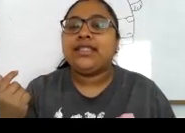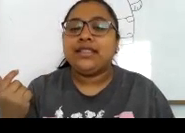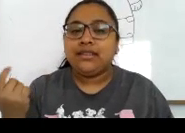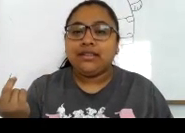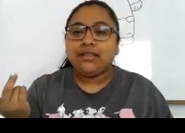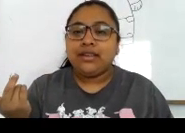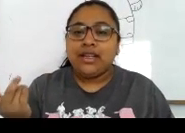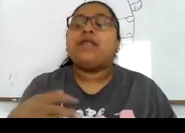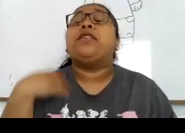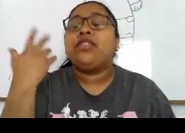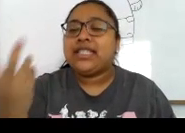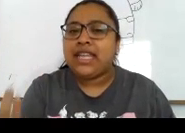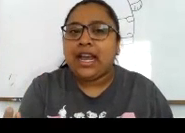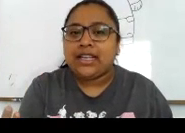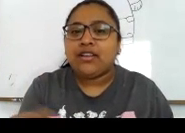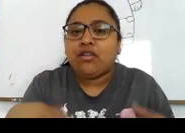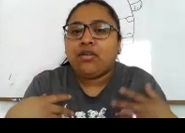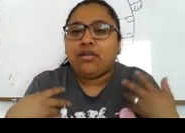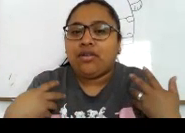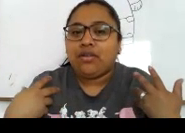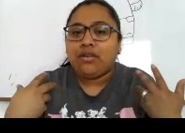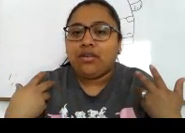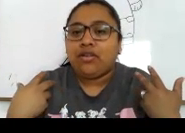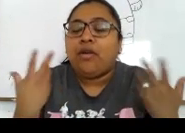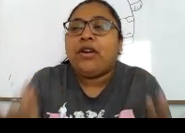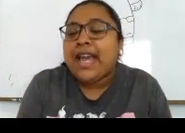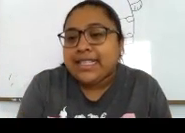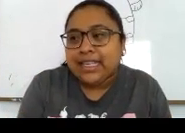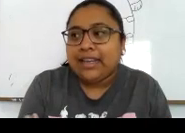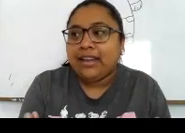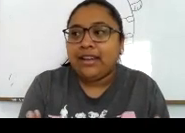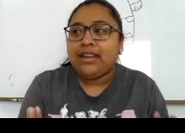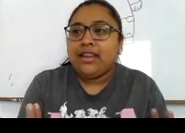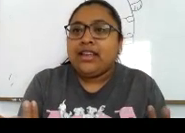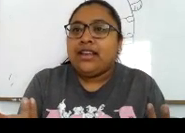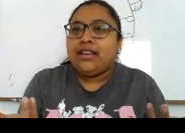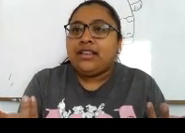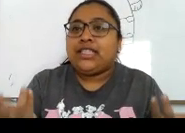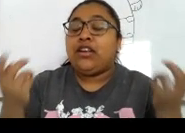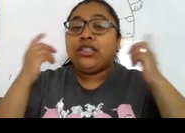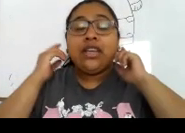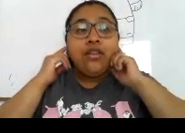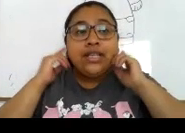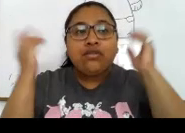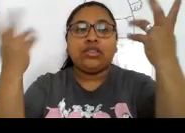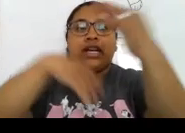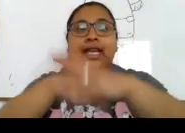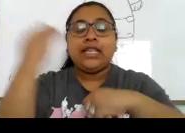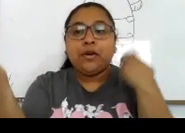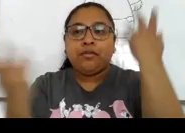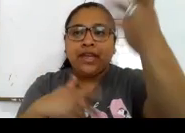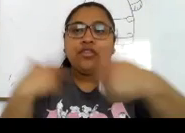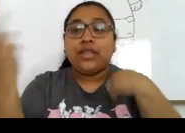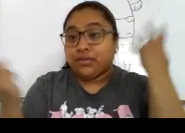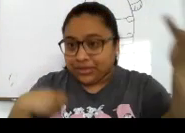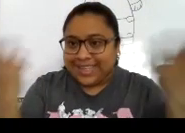Ciegas Las personas ciegas Ciegas ¿Cómo le hacen? Si los que no escuchan